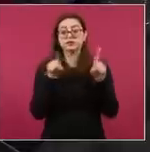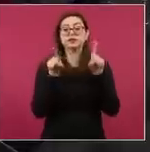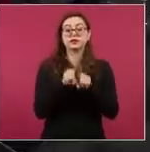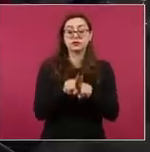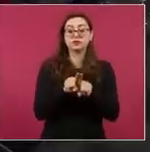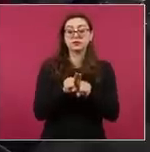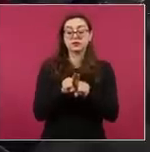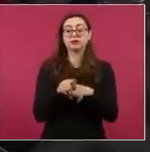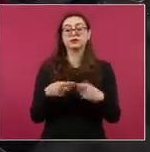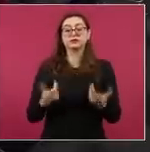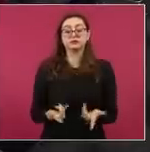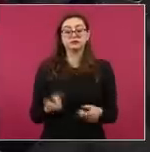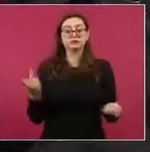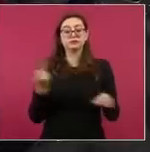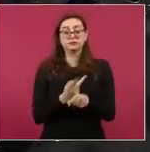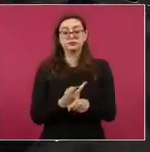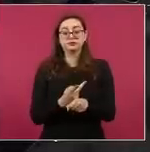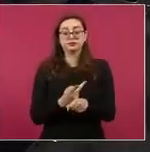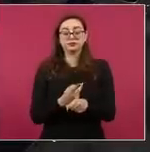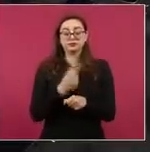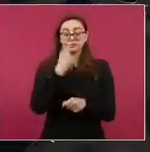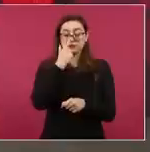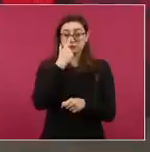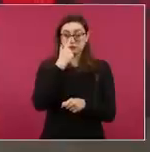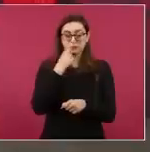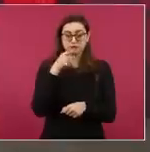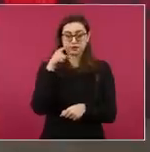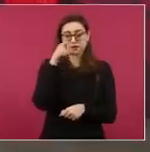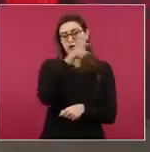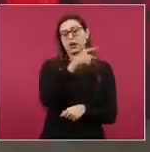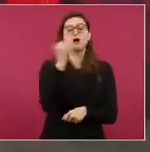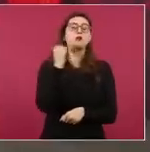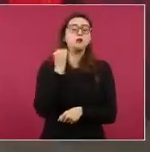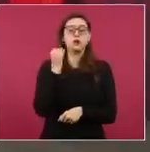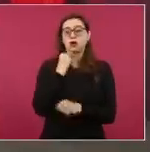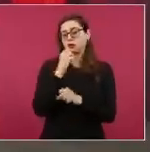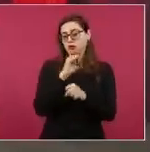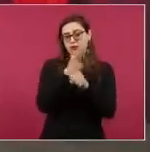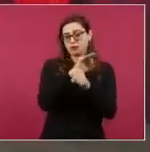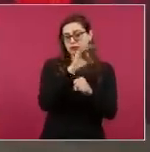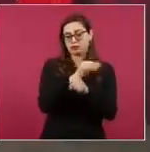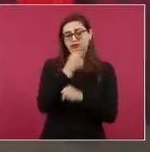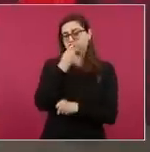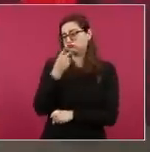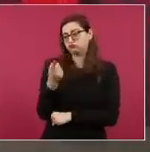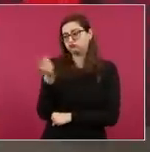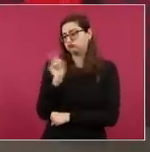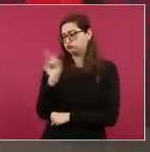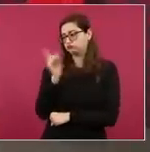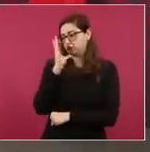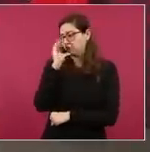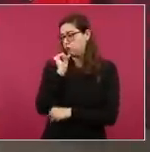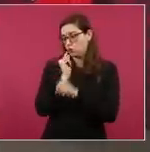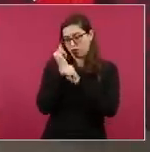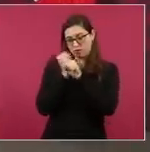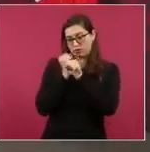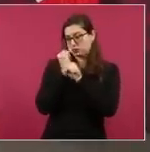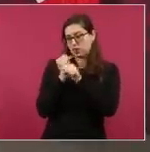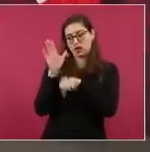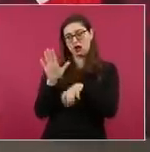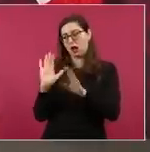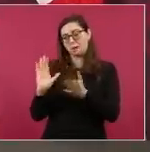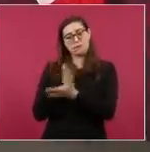de García Luna plantearon que era improcedente y se resolvió